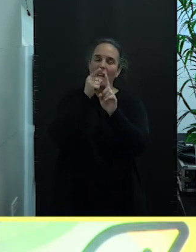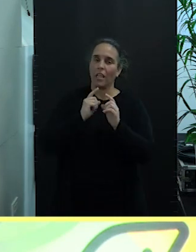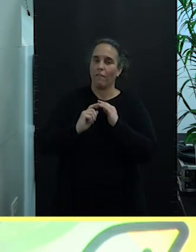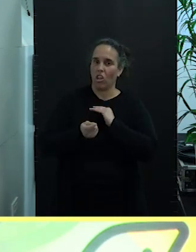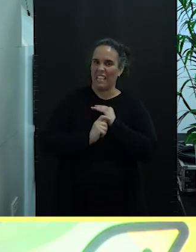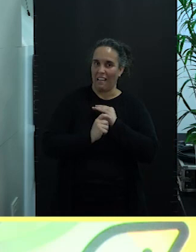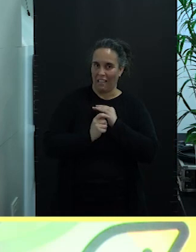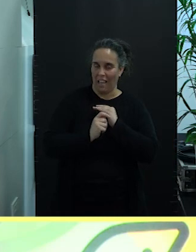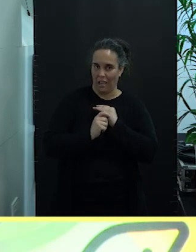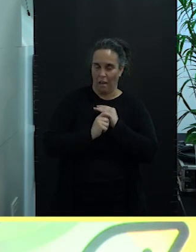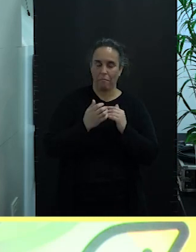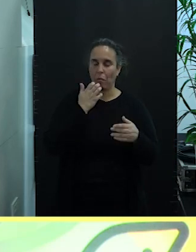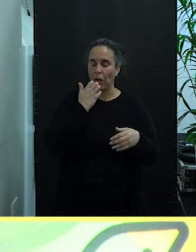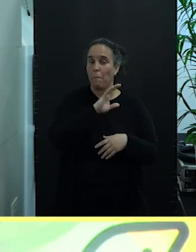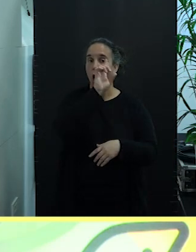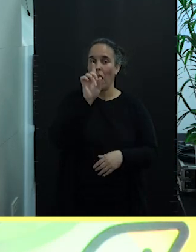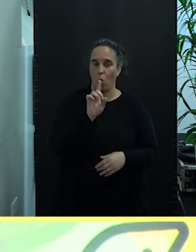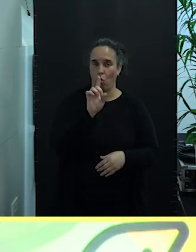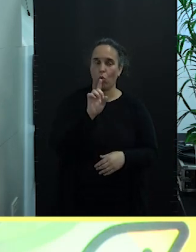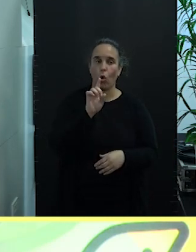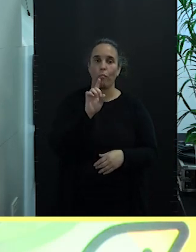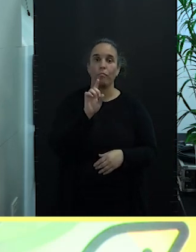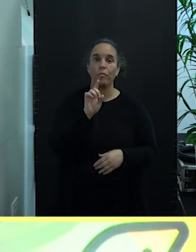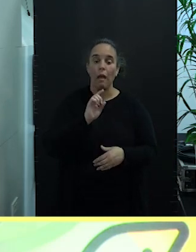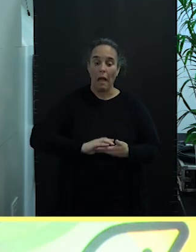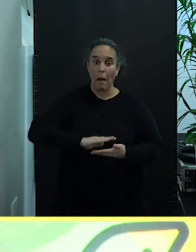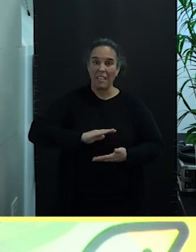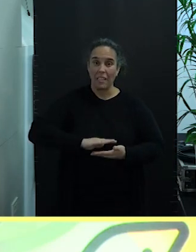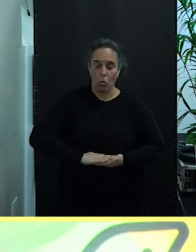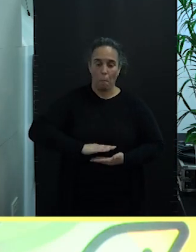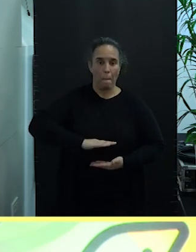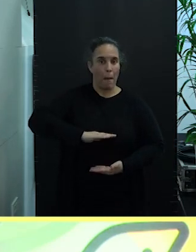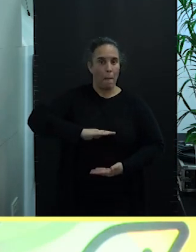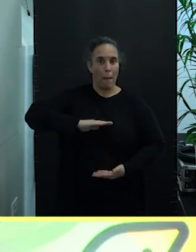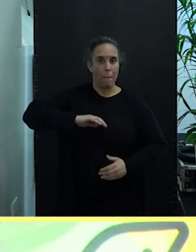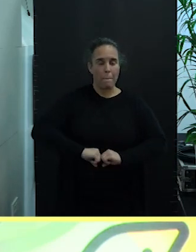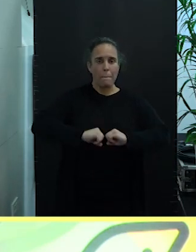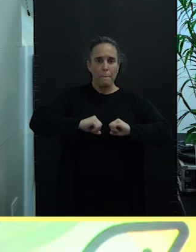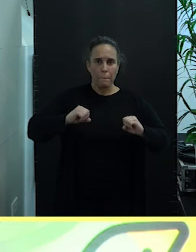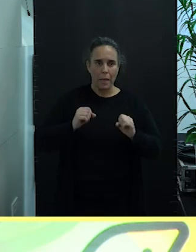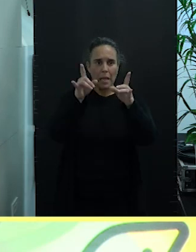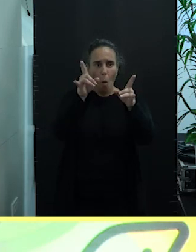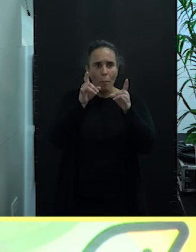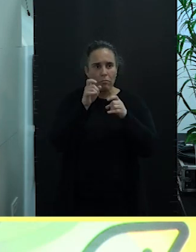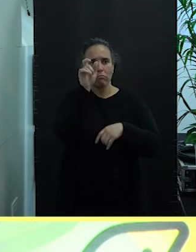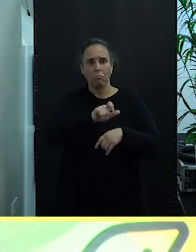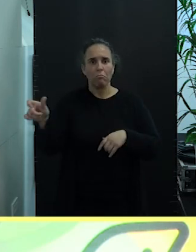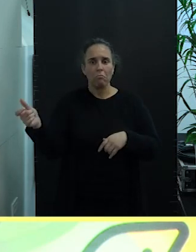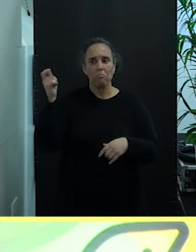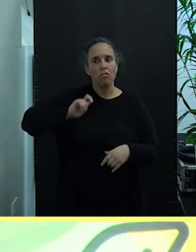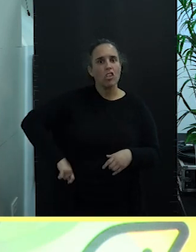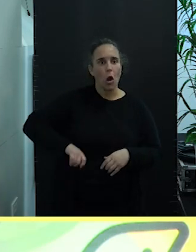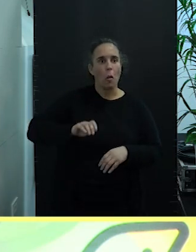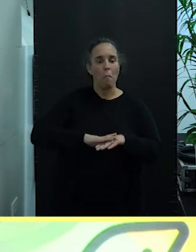Uno, que es el aumentar la capacitación y atraer personal y mejorar las